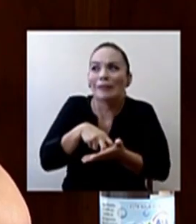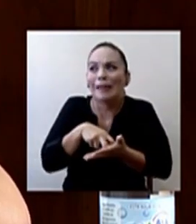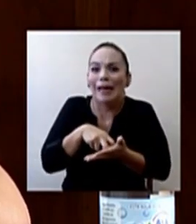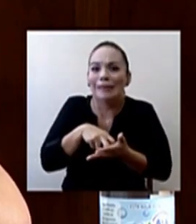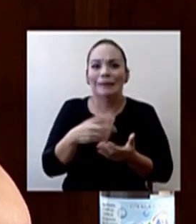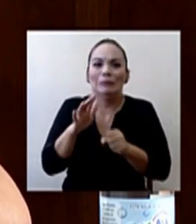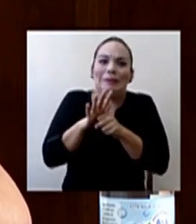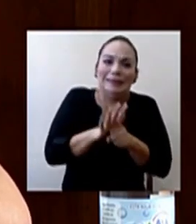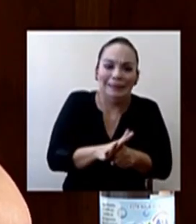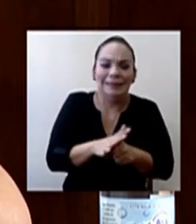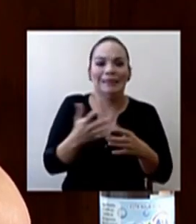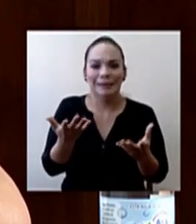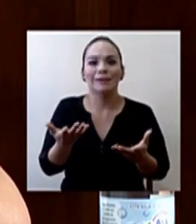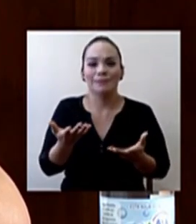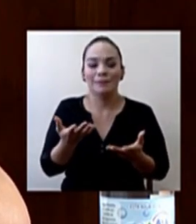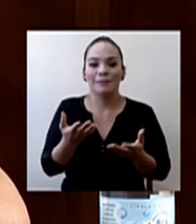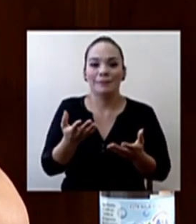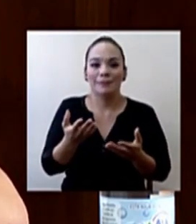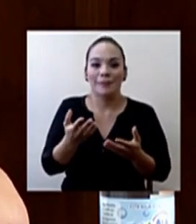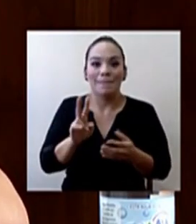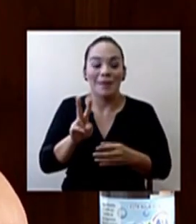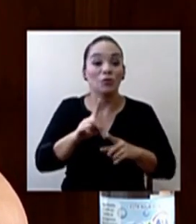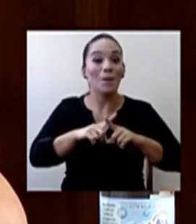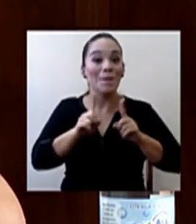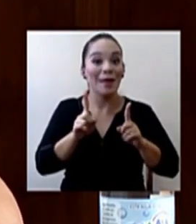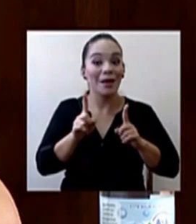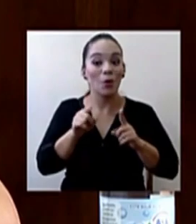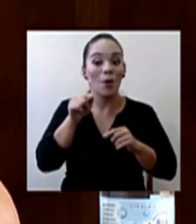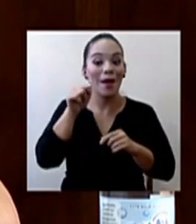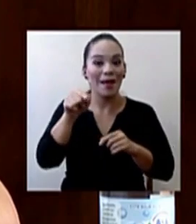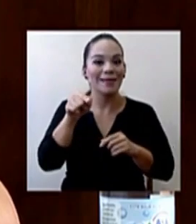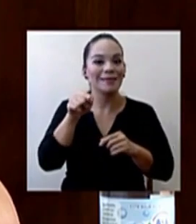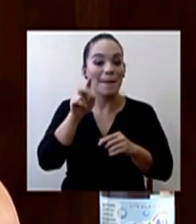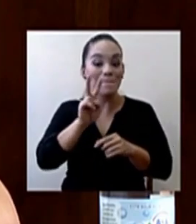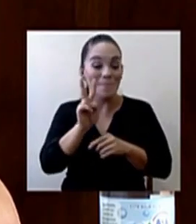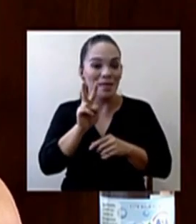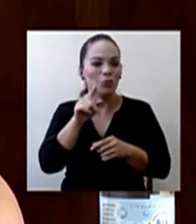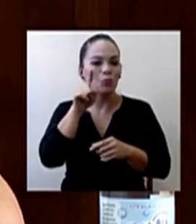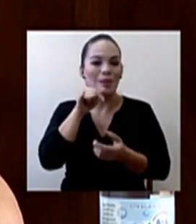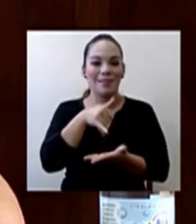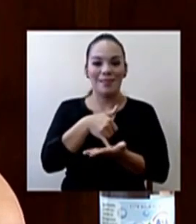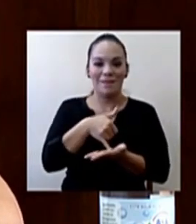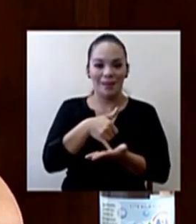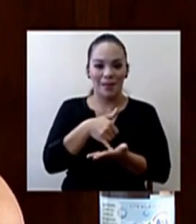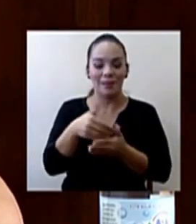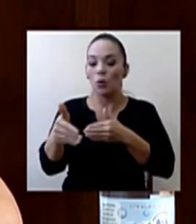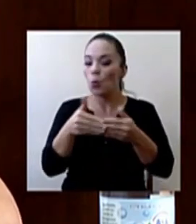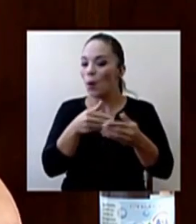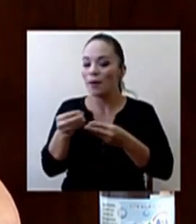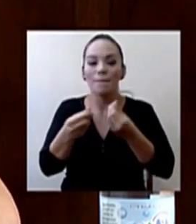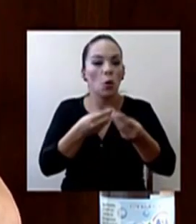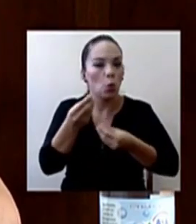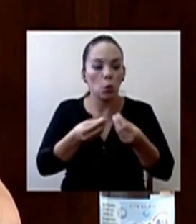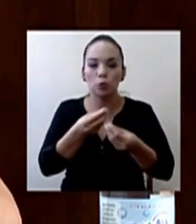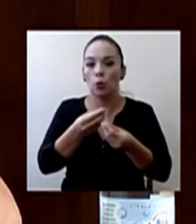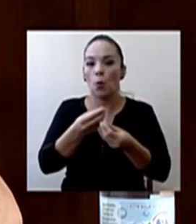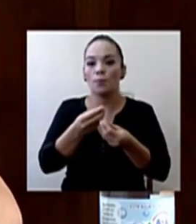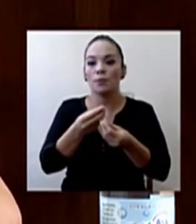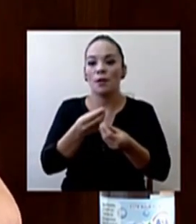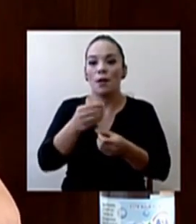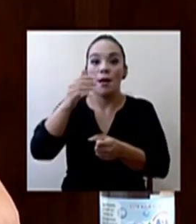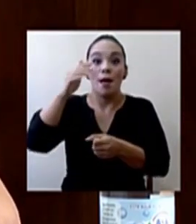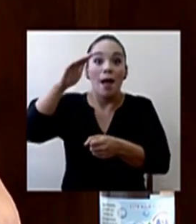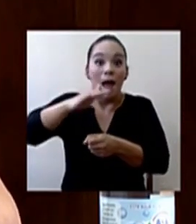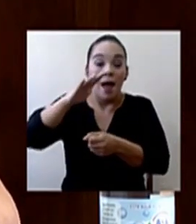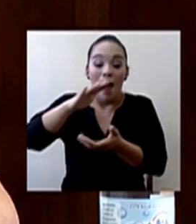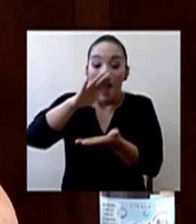pero tiene una debilidad. Que con cualquier producto, es decir, jabón, cloro,